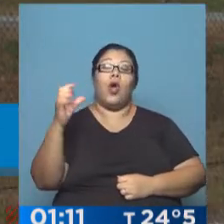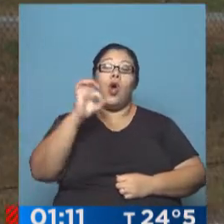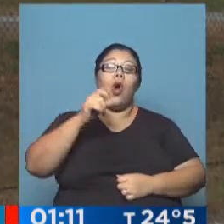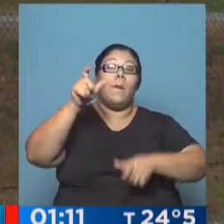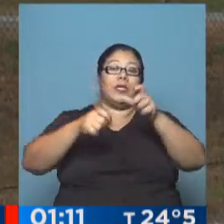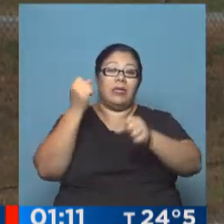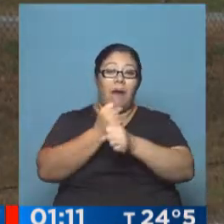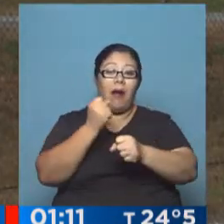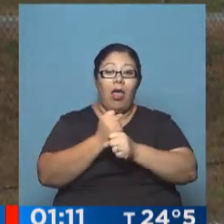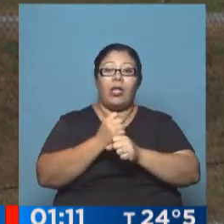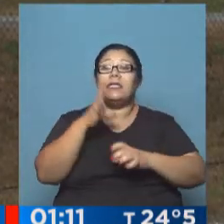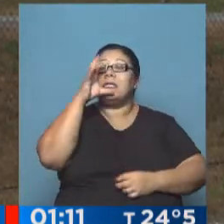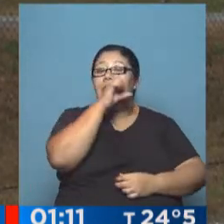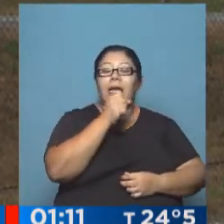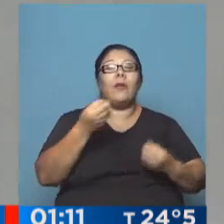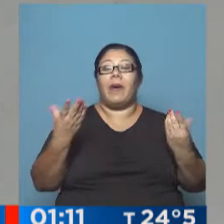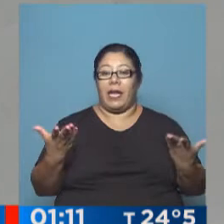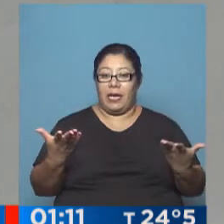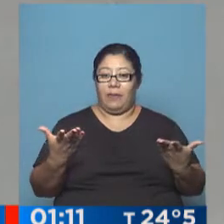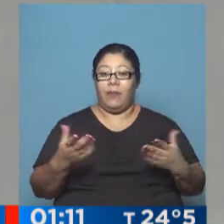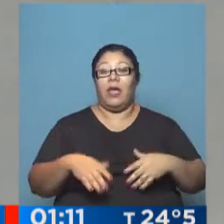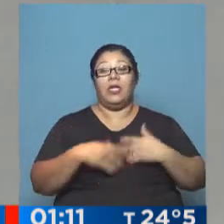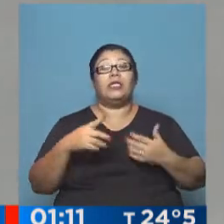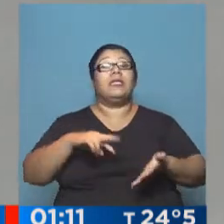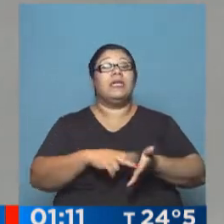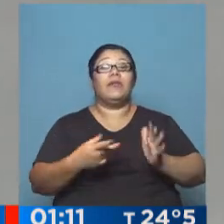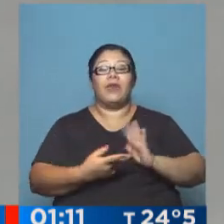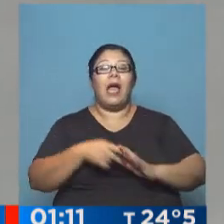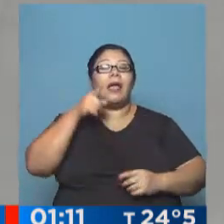ocultas. Es decir, son lesivas al interés de la Nación.